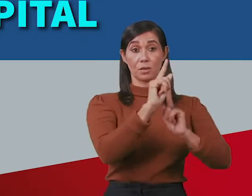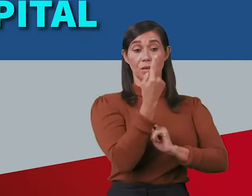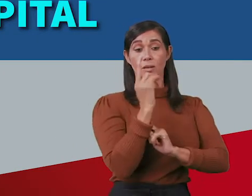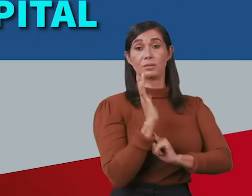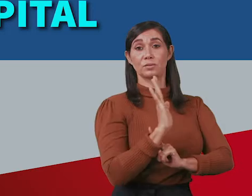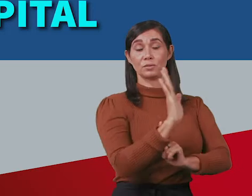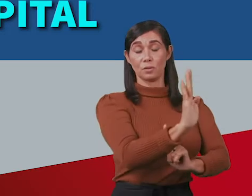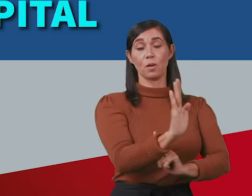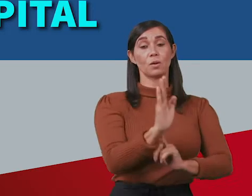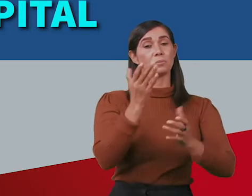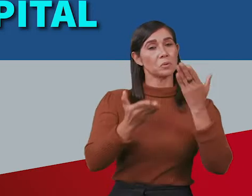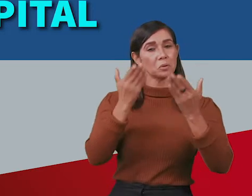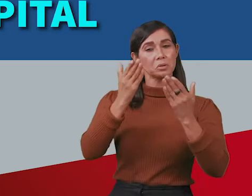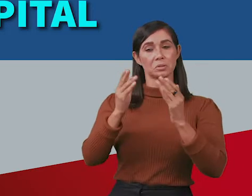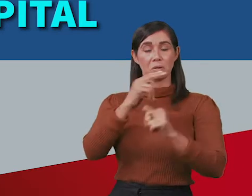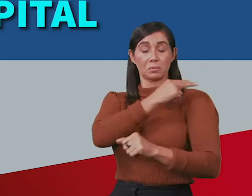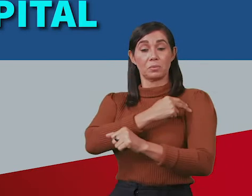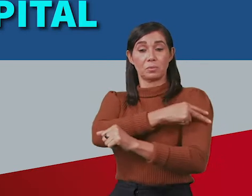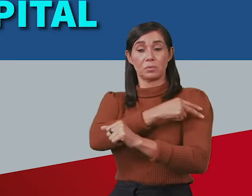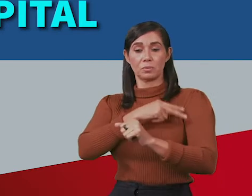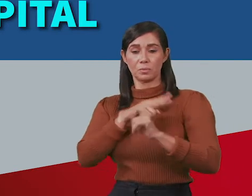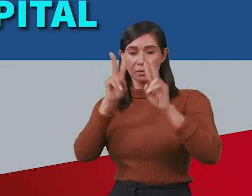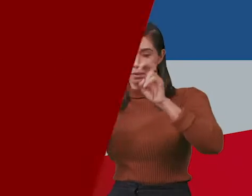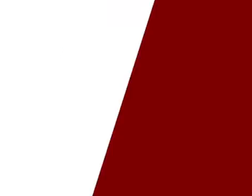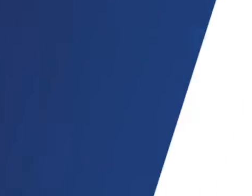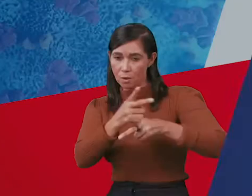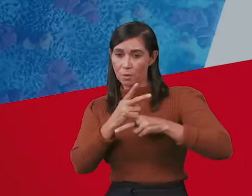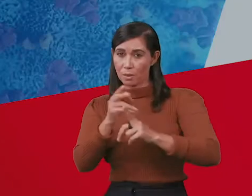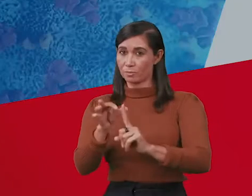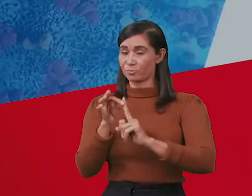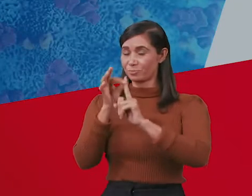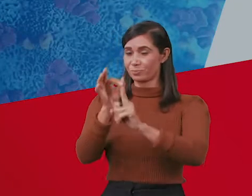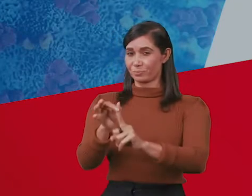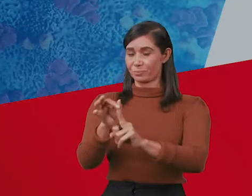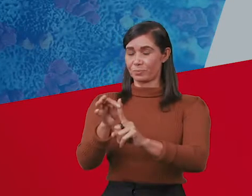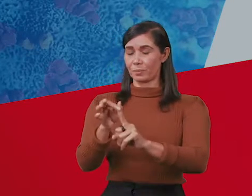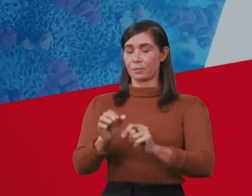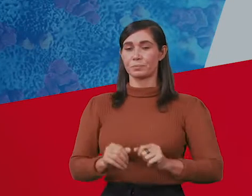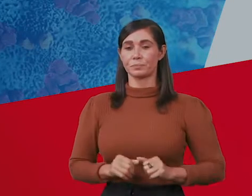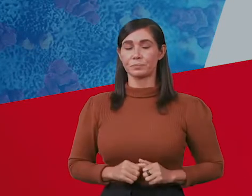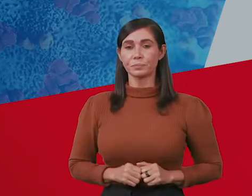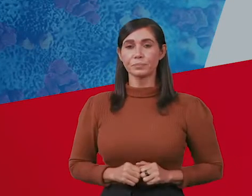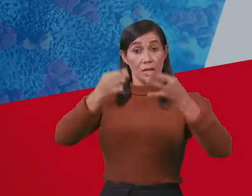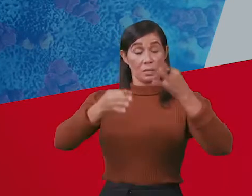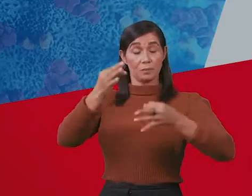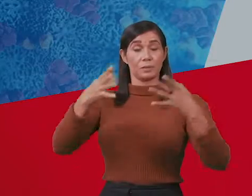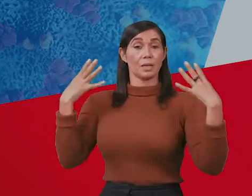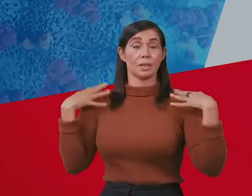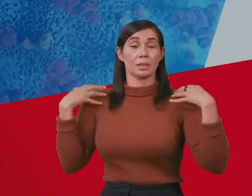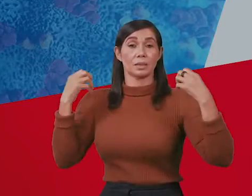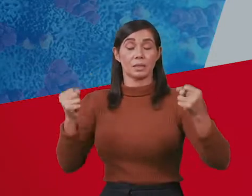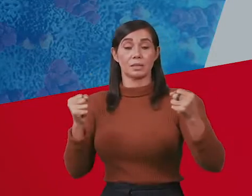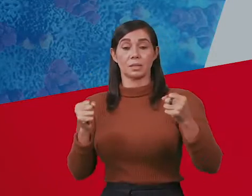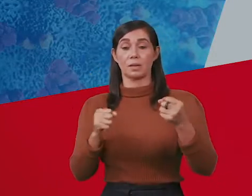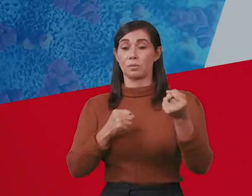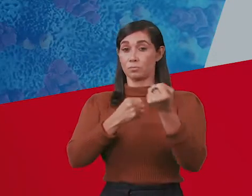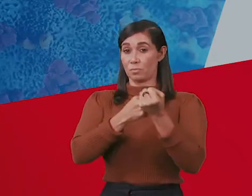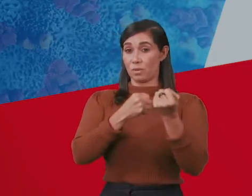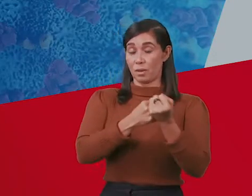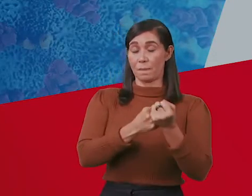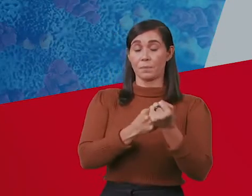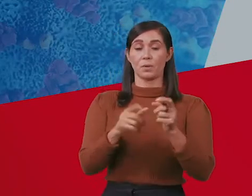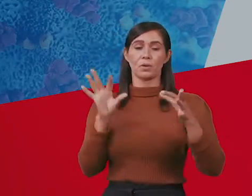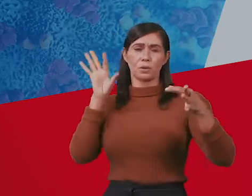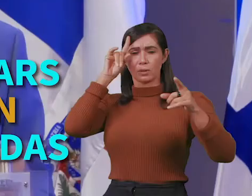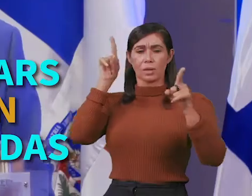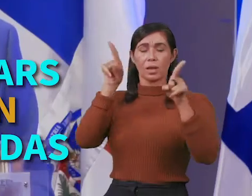trasladados a un centro de aislamiento o a un hospital para recibir cuidados especializados. La Superintendencia de Salud y